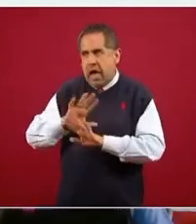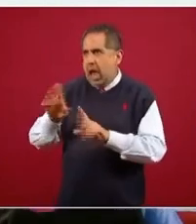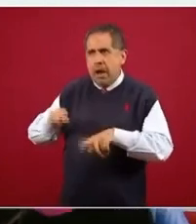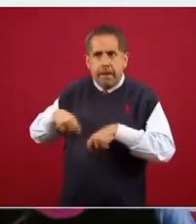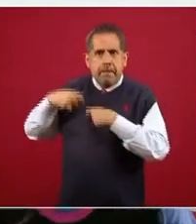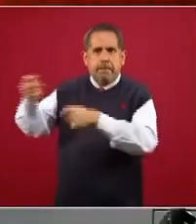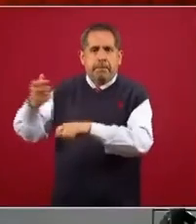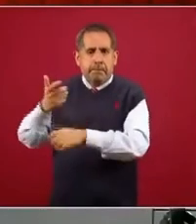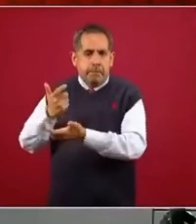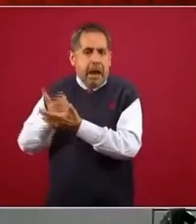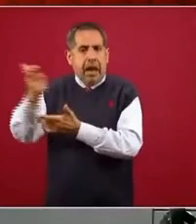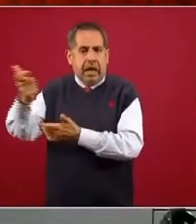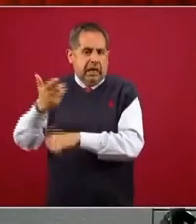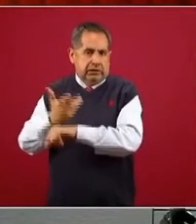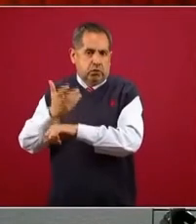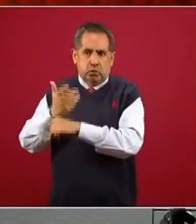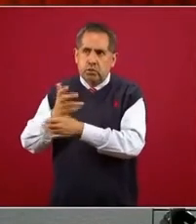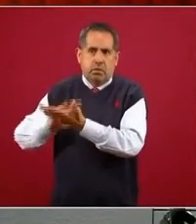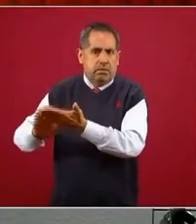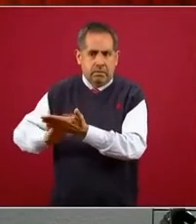pago. La siguiente.